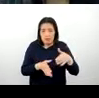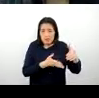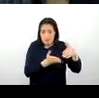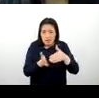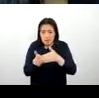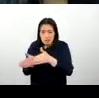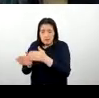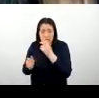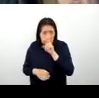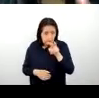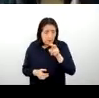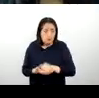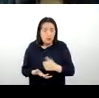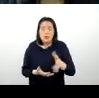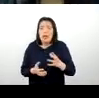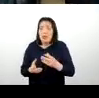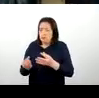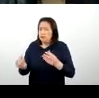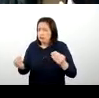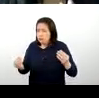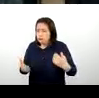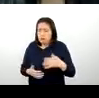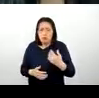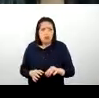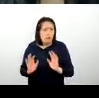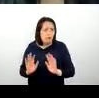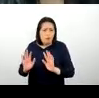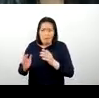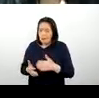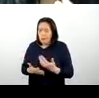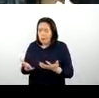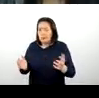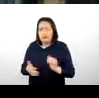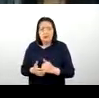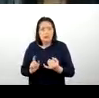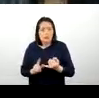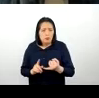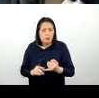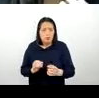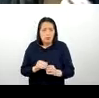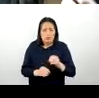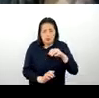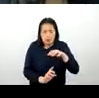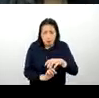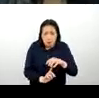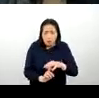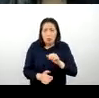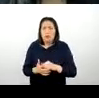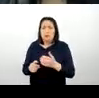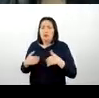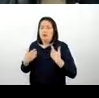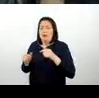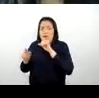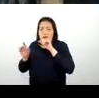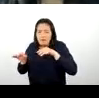prácticamente guardan grandes tesoros prácticamente, no pueden haber hongos, aves, ¿no? Que